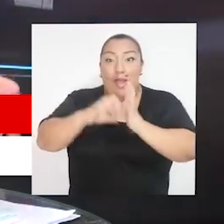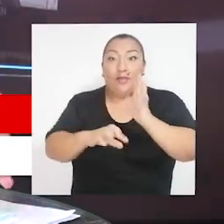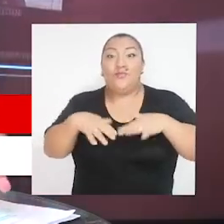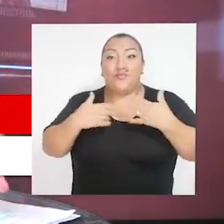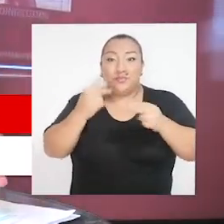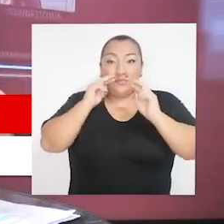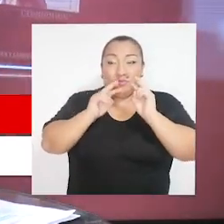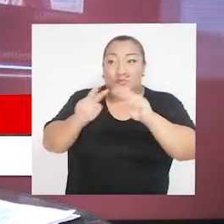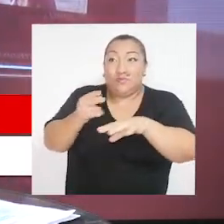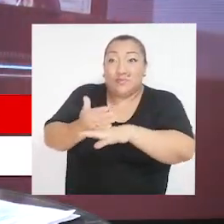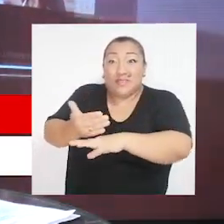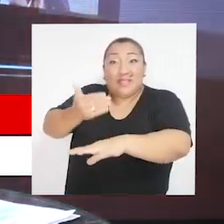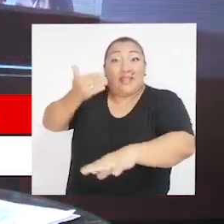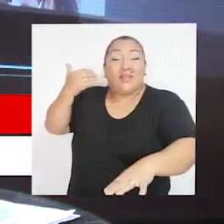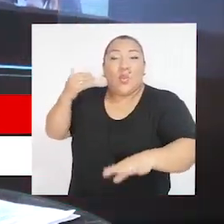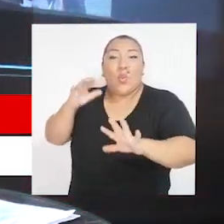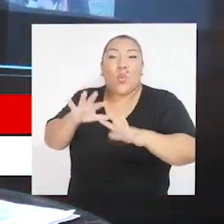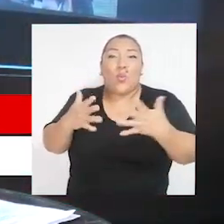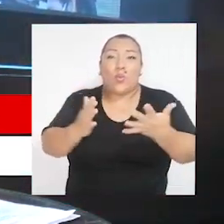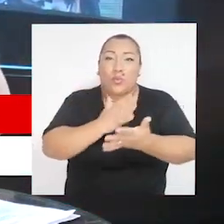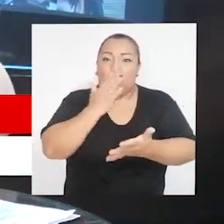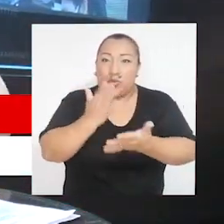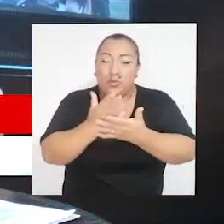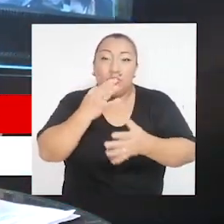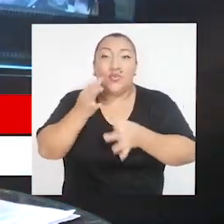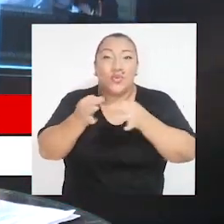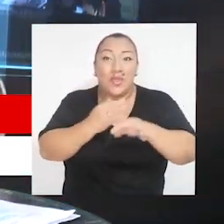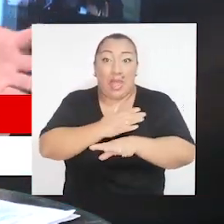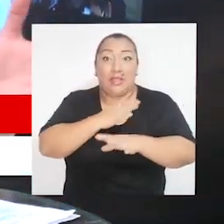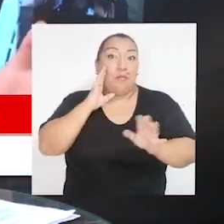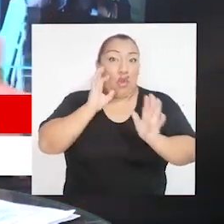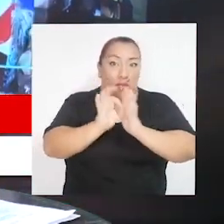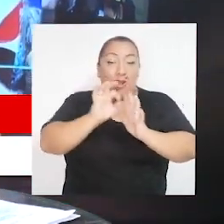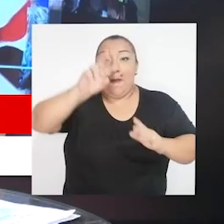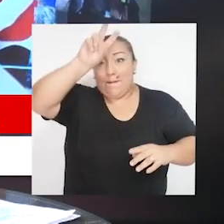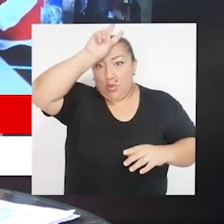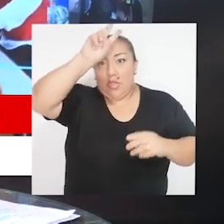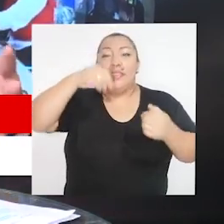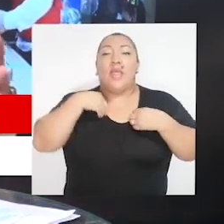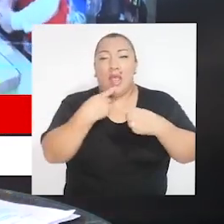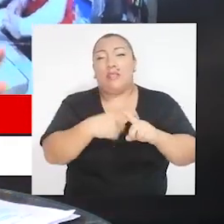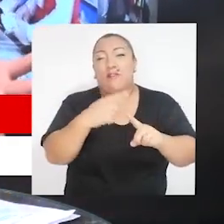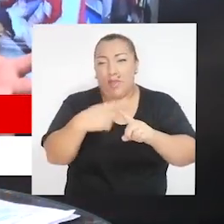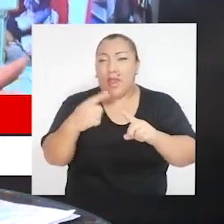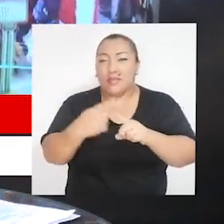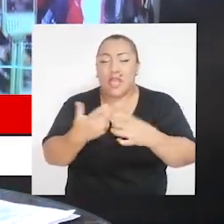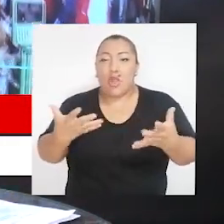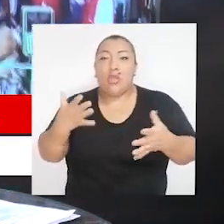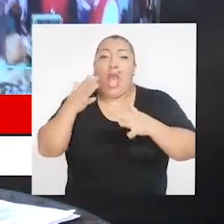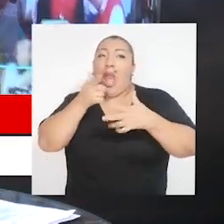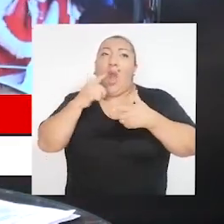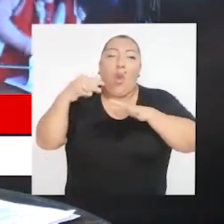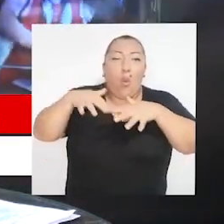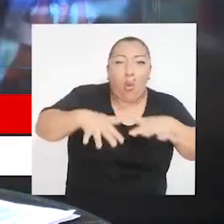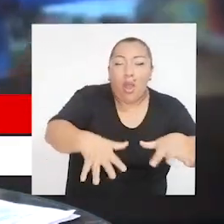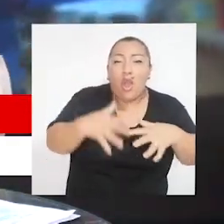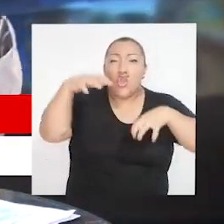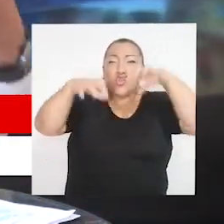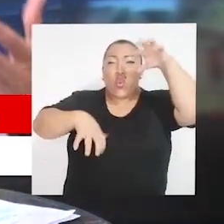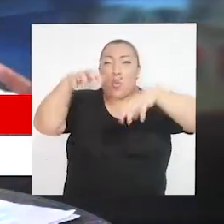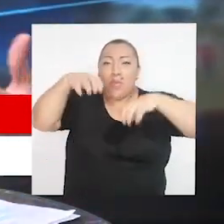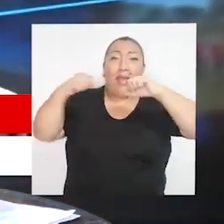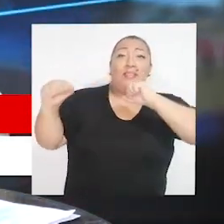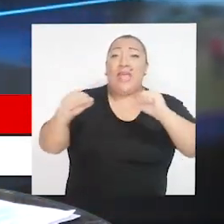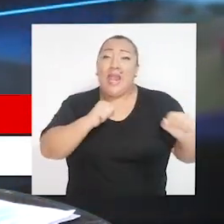prevenir y reaccionar ante cualquier eventualidad. Como te decía, el Perú está expuesto a huaicos,